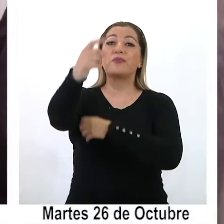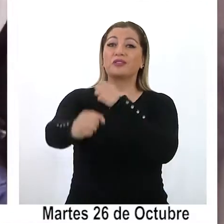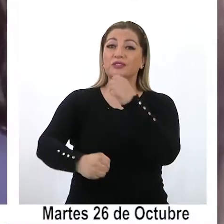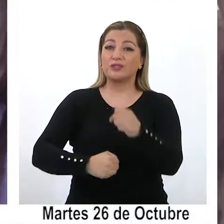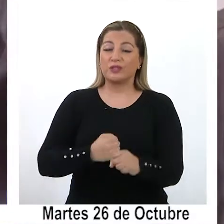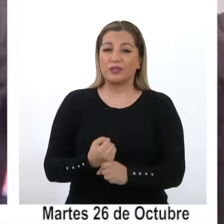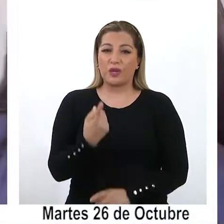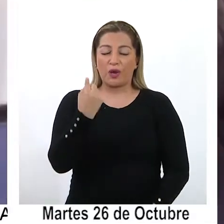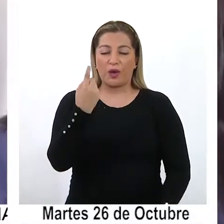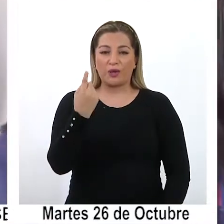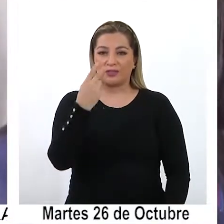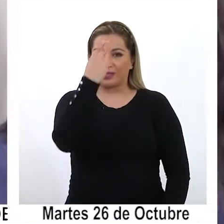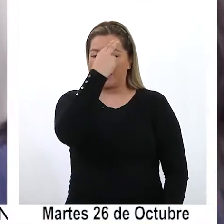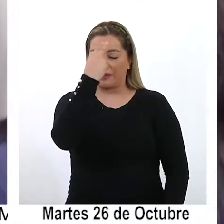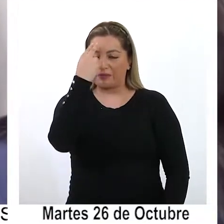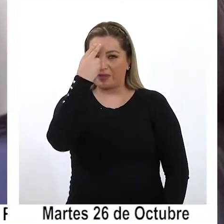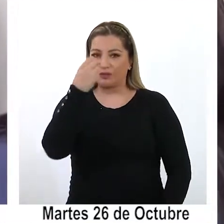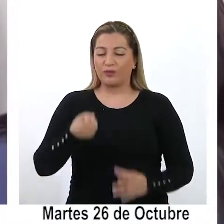11 de marzo.